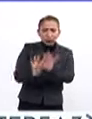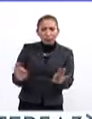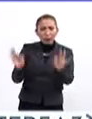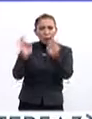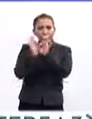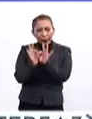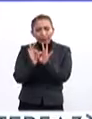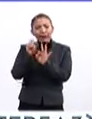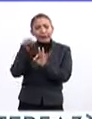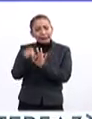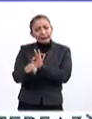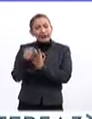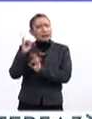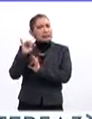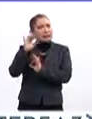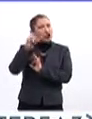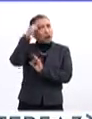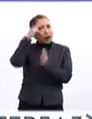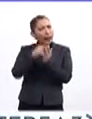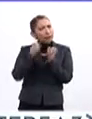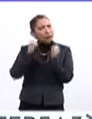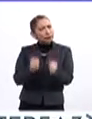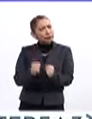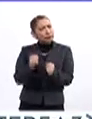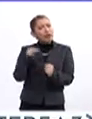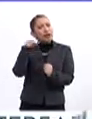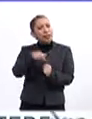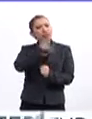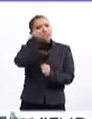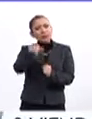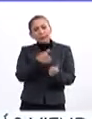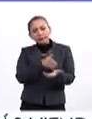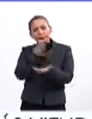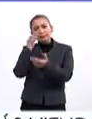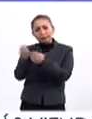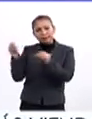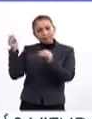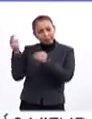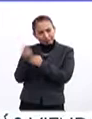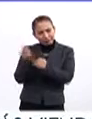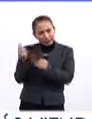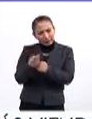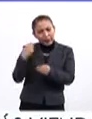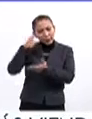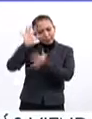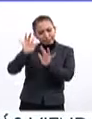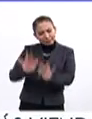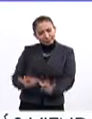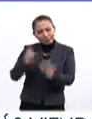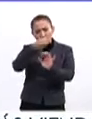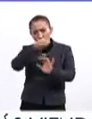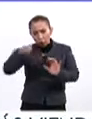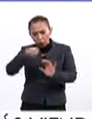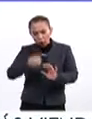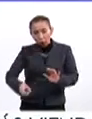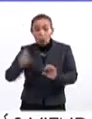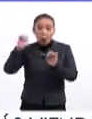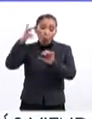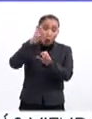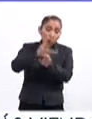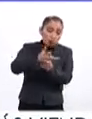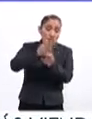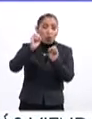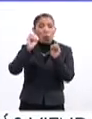importante y si es o no creíble. Y después de eso es necesario redactarlo o quizás videograbarlo